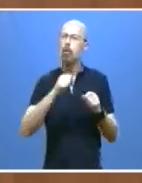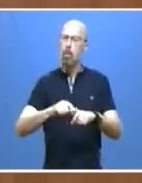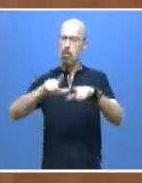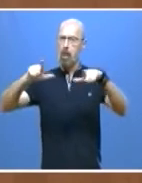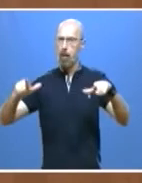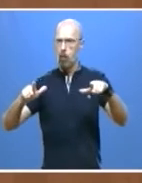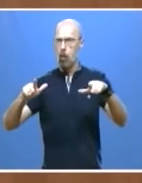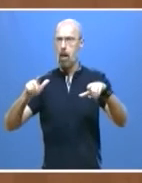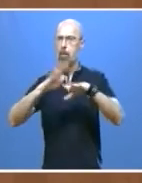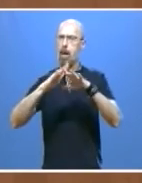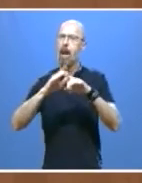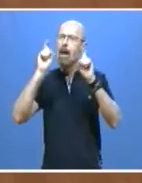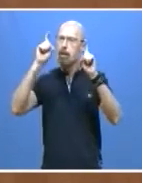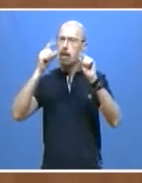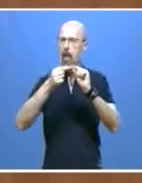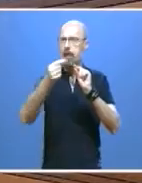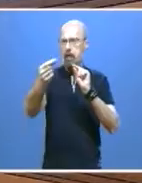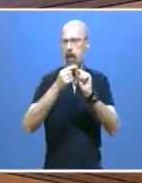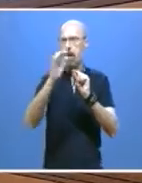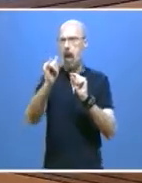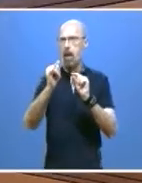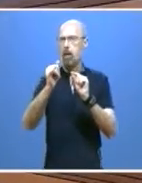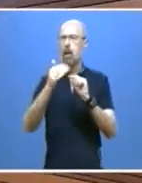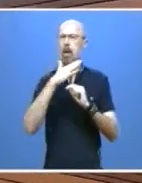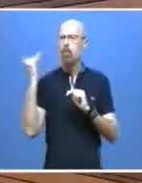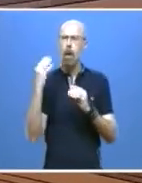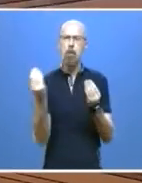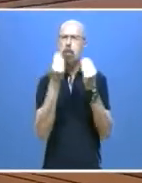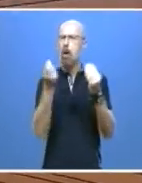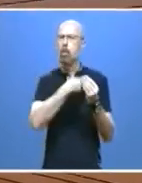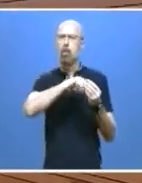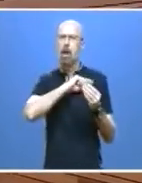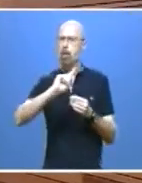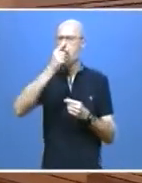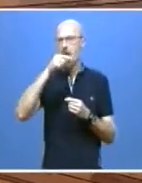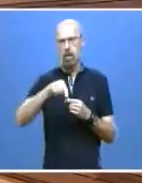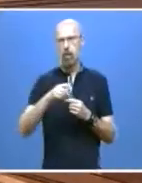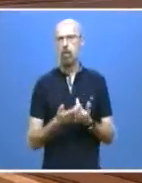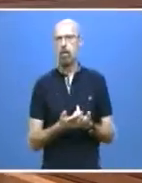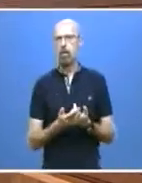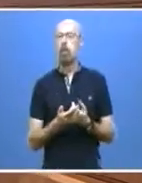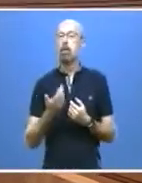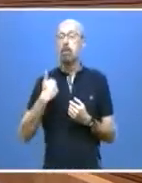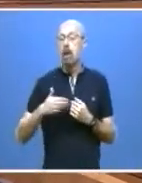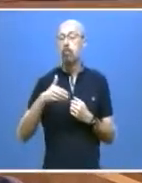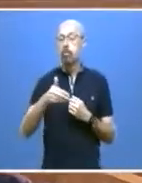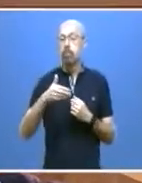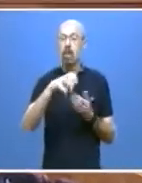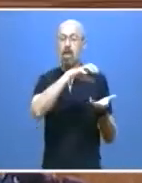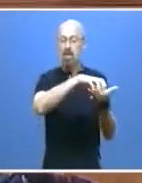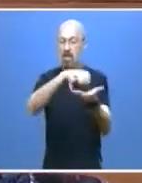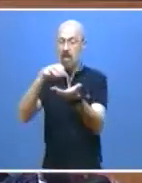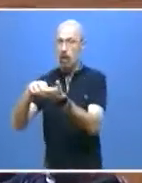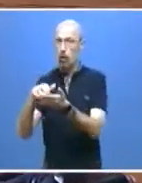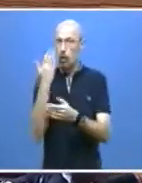a la enseñanza que es la más eficaz de toda España. Culminaremos la conexión de los centros, la